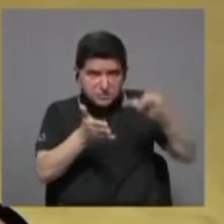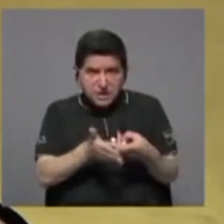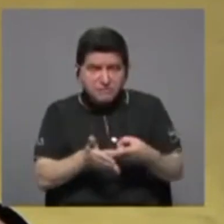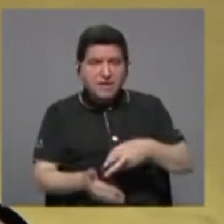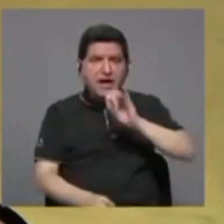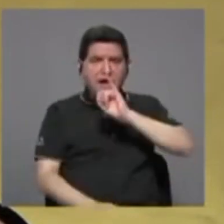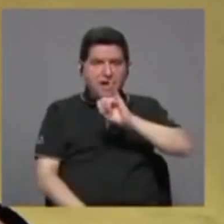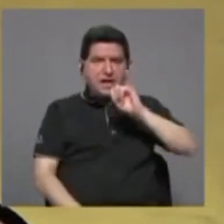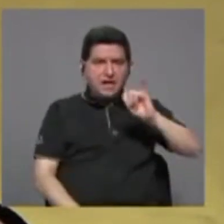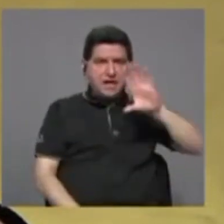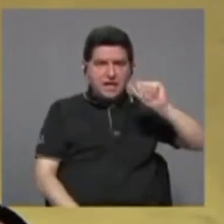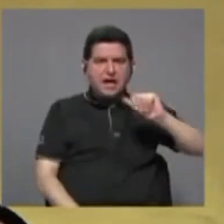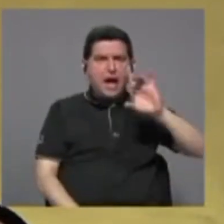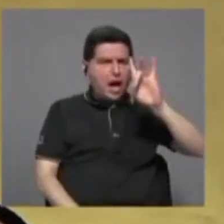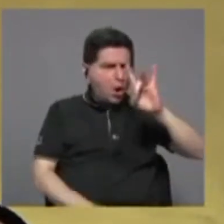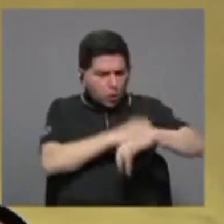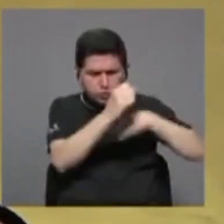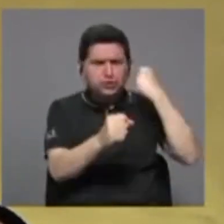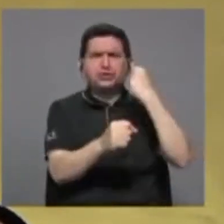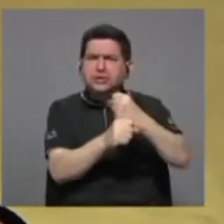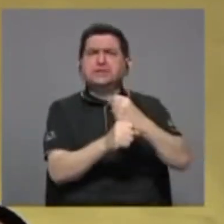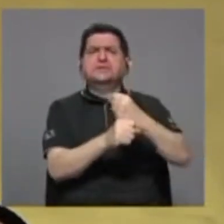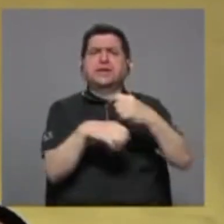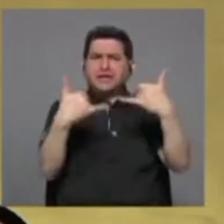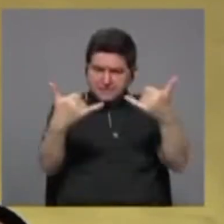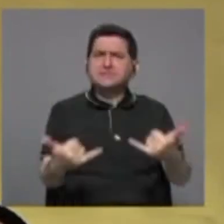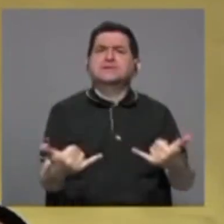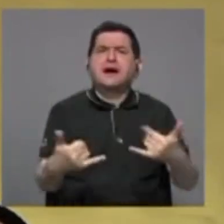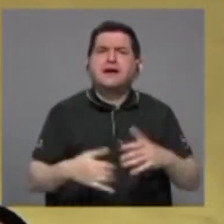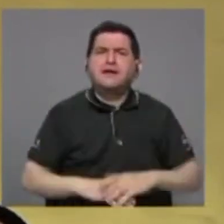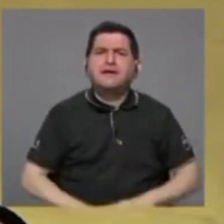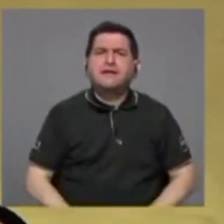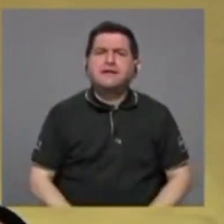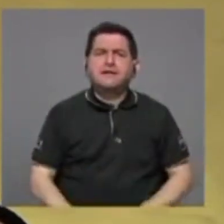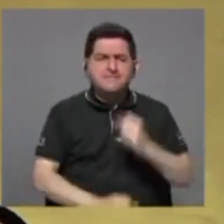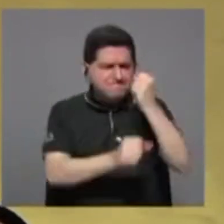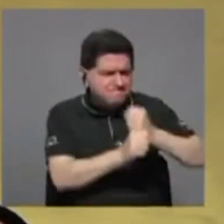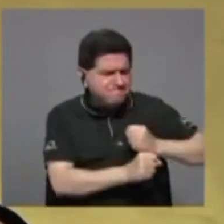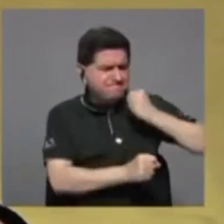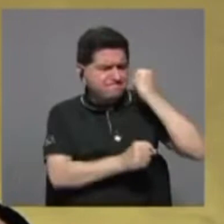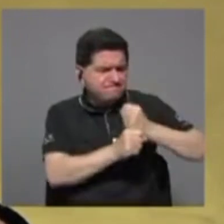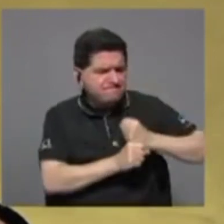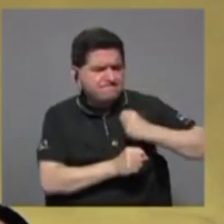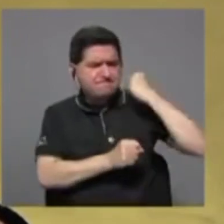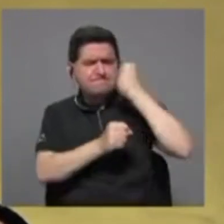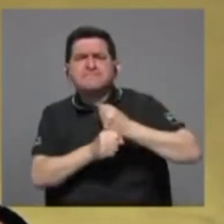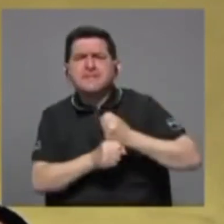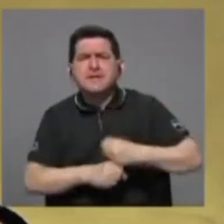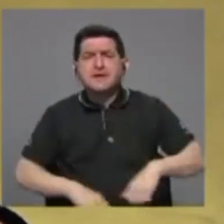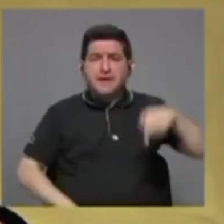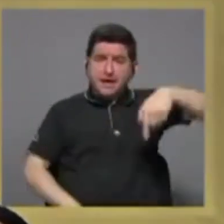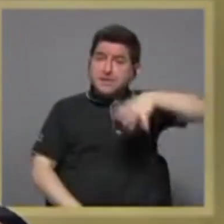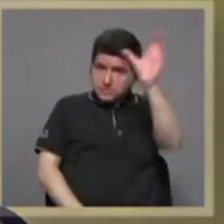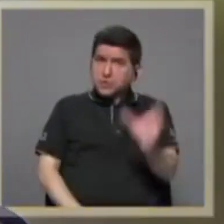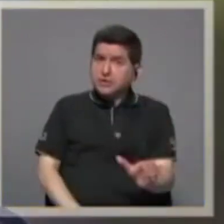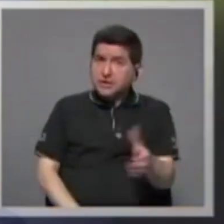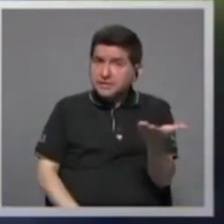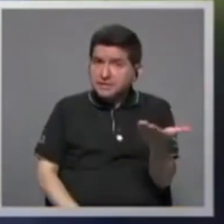el IICA estos 80 años de tareas en el continente?